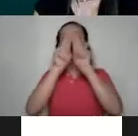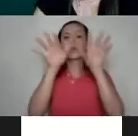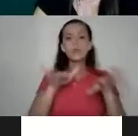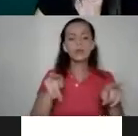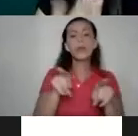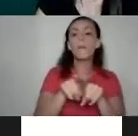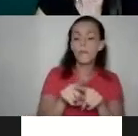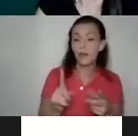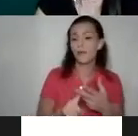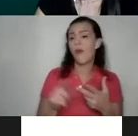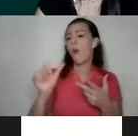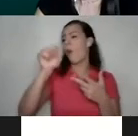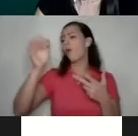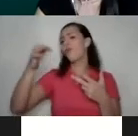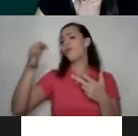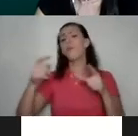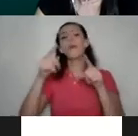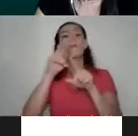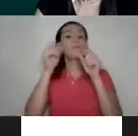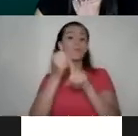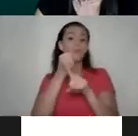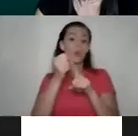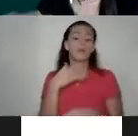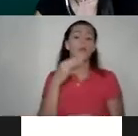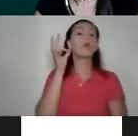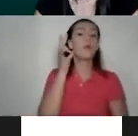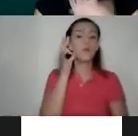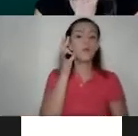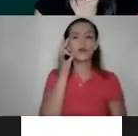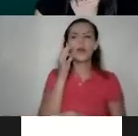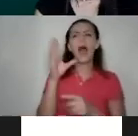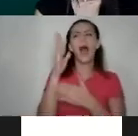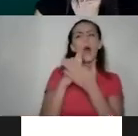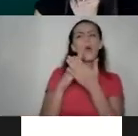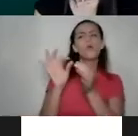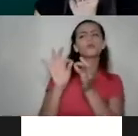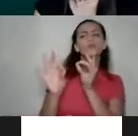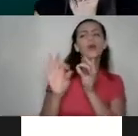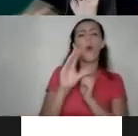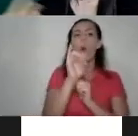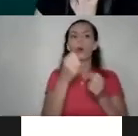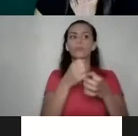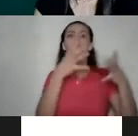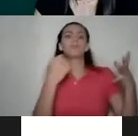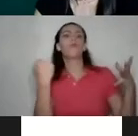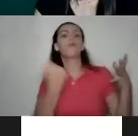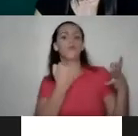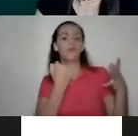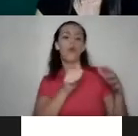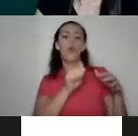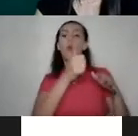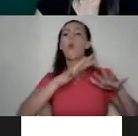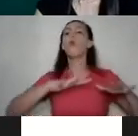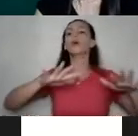también, y otras formas de violencia que experimentamos las mujeres, sutilmente, y algunas no sutiles del todo, en otros espacios